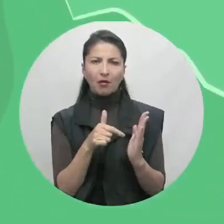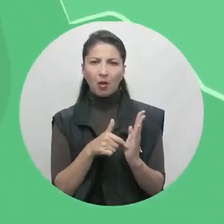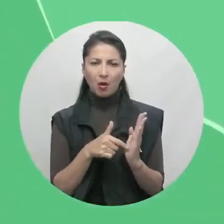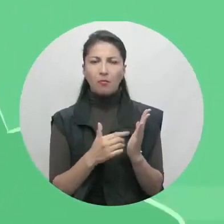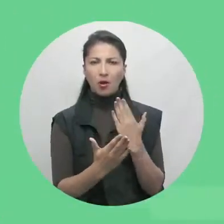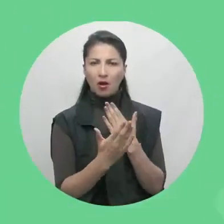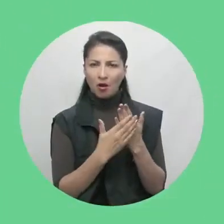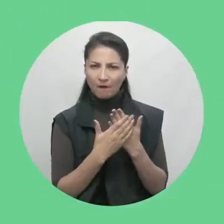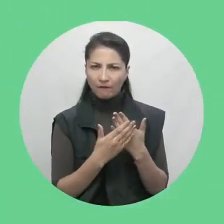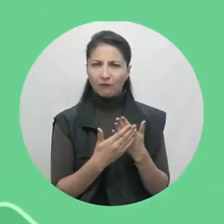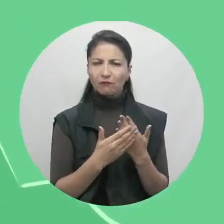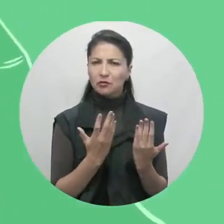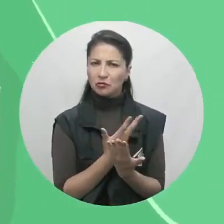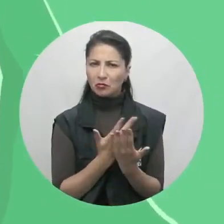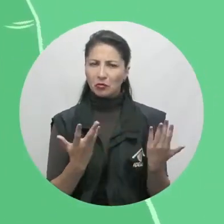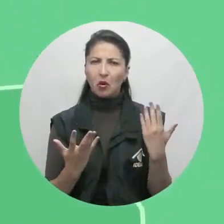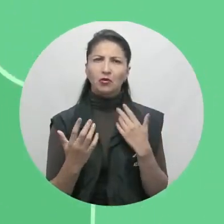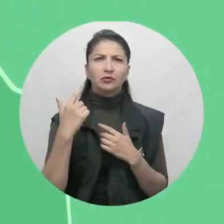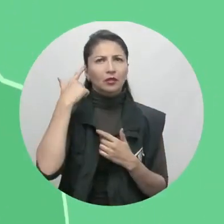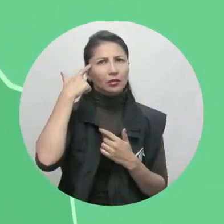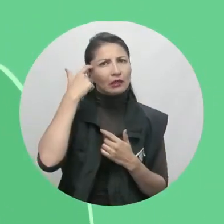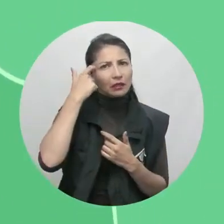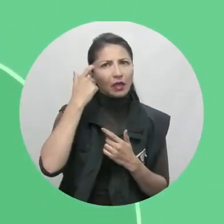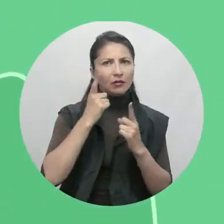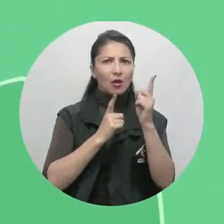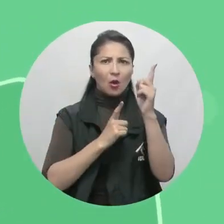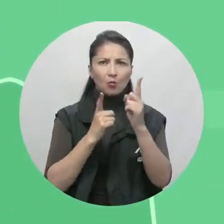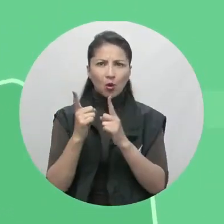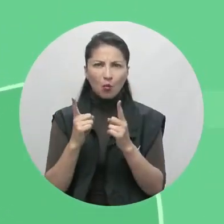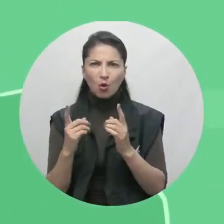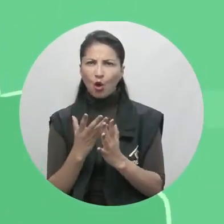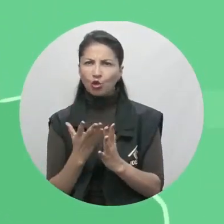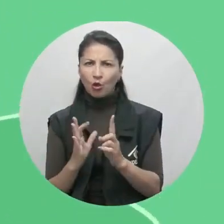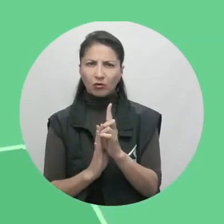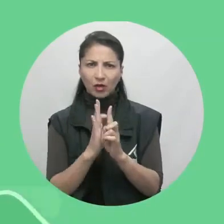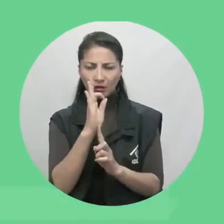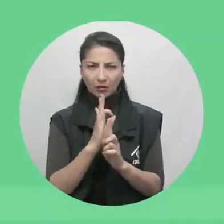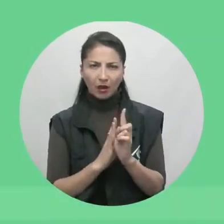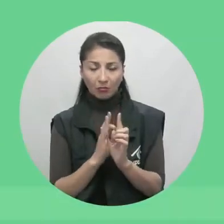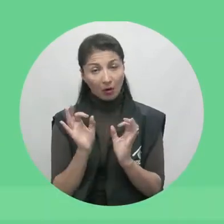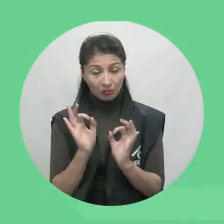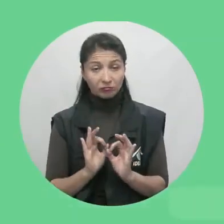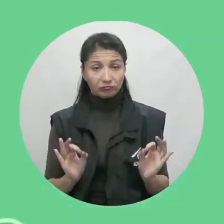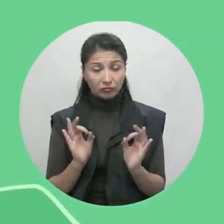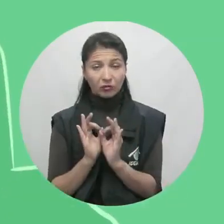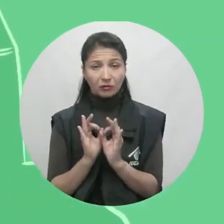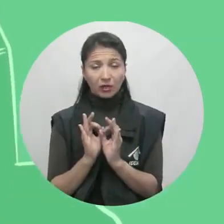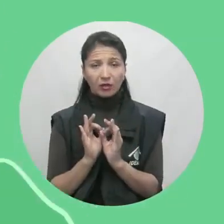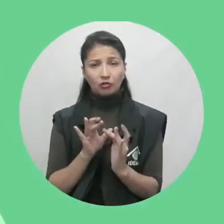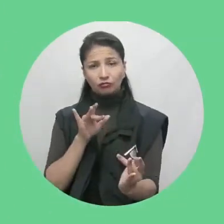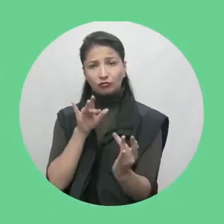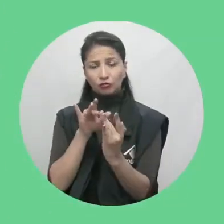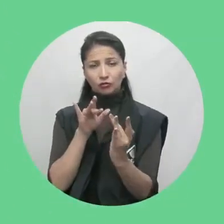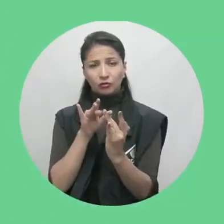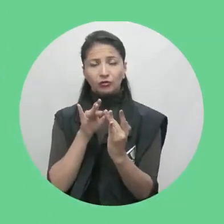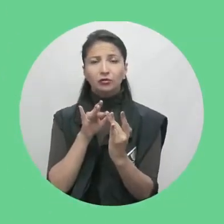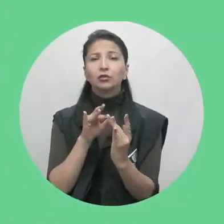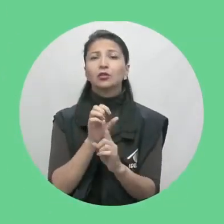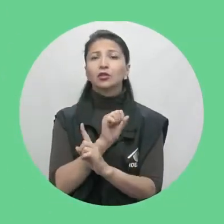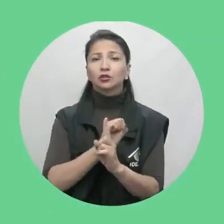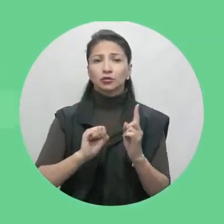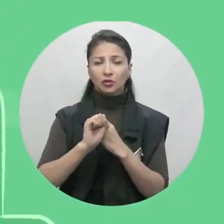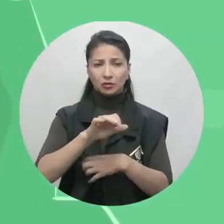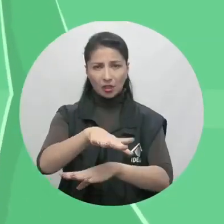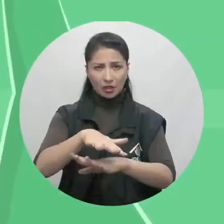informado al instante, descarga nuestra aplicación Mi Pronóstico desde Google Play o App Store. Información en tiempo real, detallada,